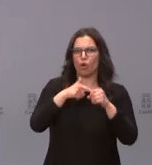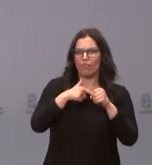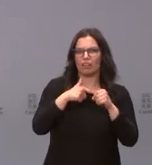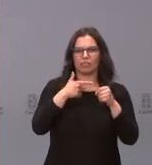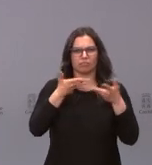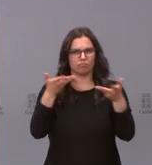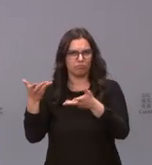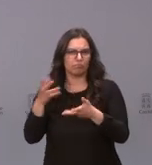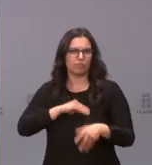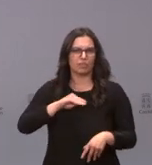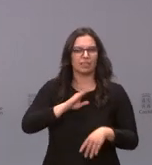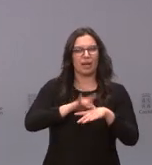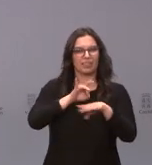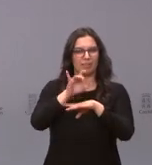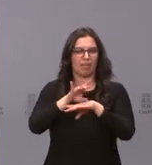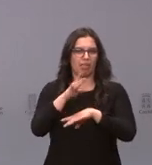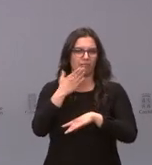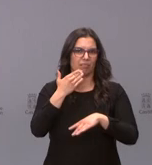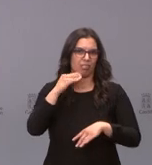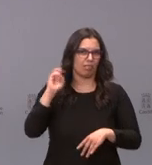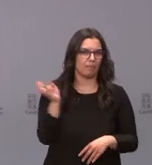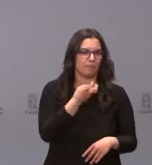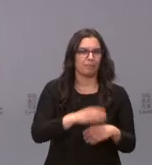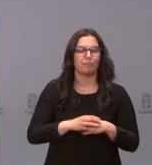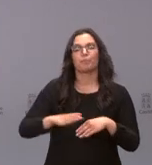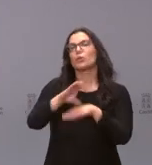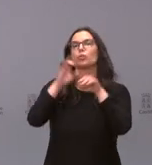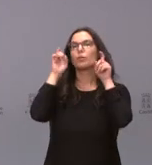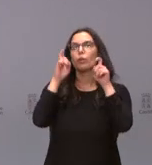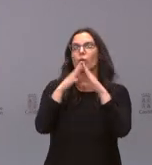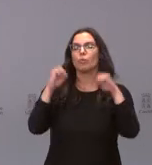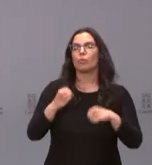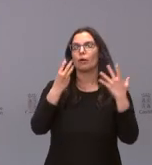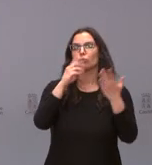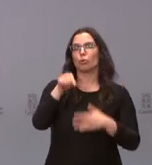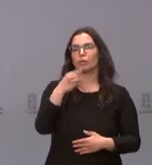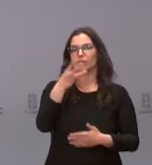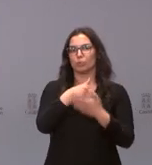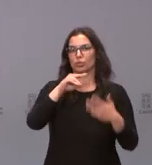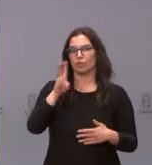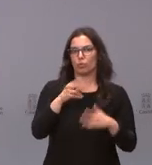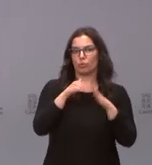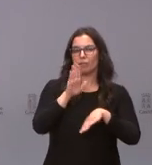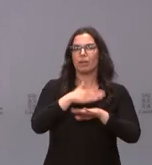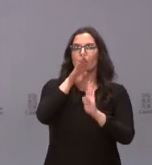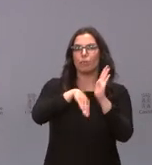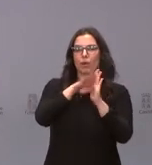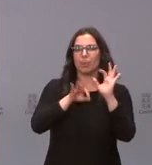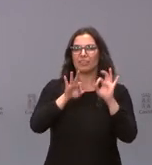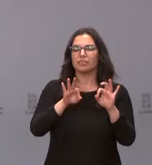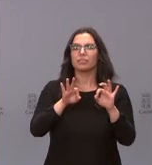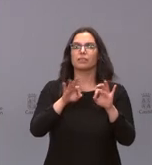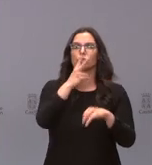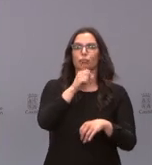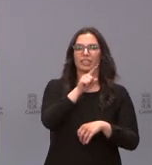plazas de actividades de ocio. La Consejería de Educación aprueba más de 8,3 millones de euros para el programa de inversiones 2016